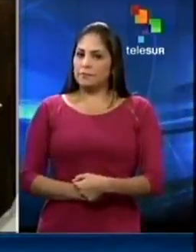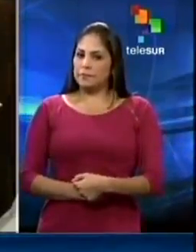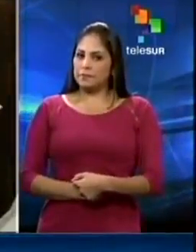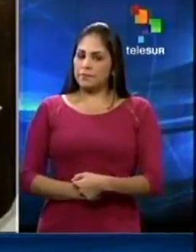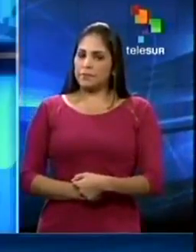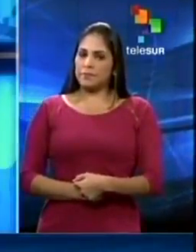la separación de Ucrania. Los colegios electorales ya cerraron sus puertas, mientras que otros permanecen abiertos para permitir mayor participación.